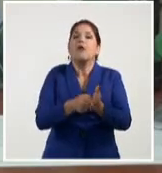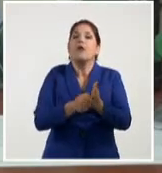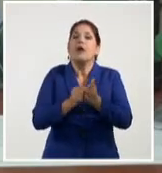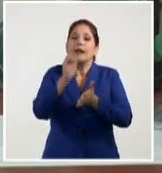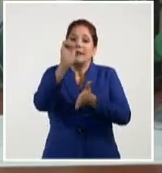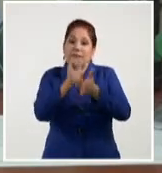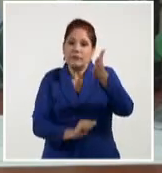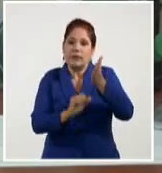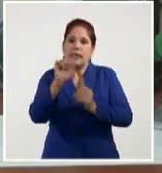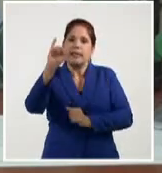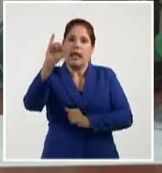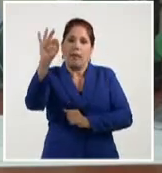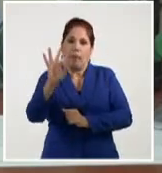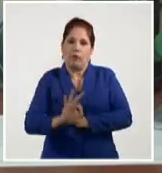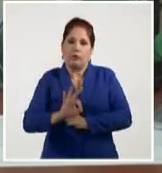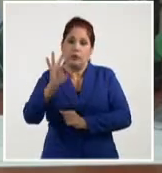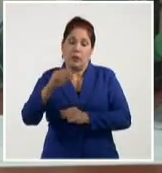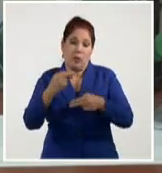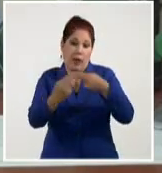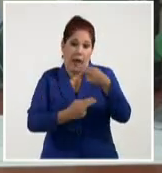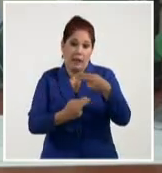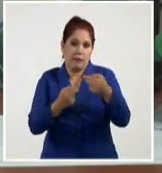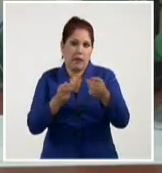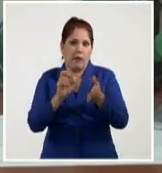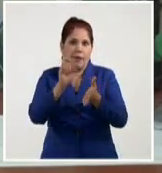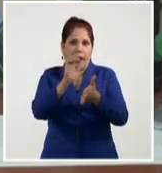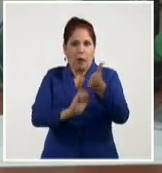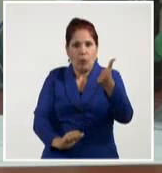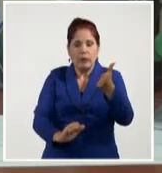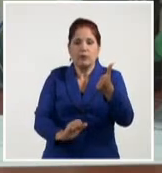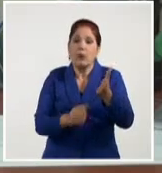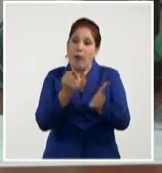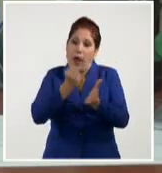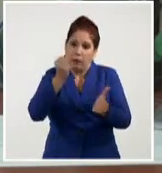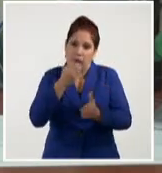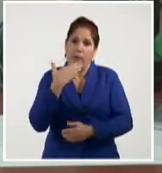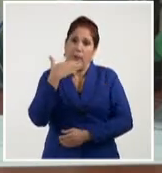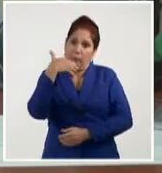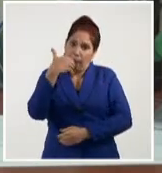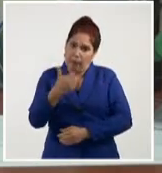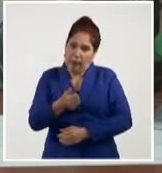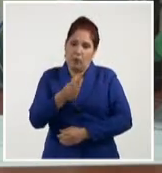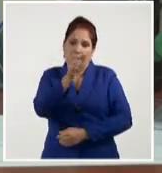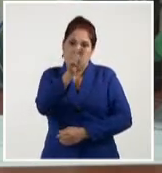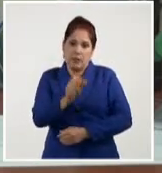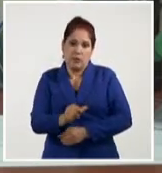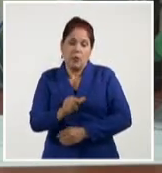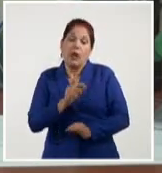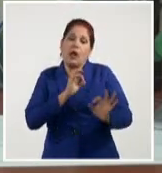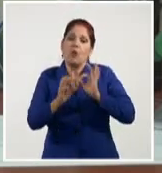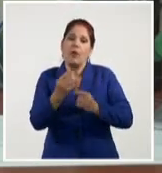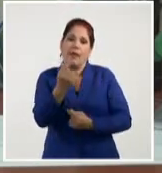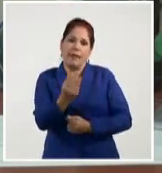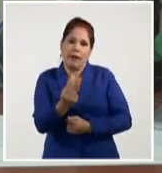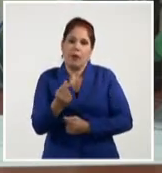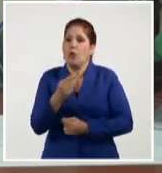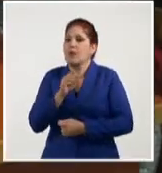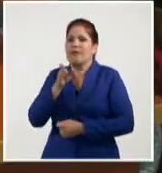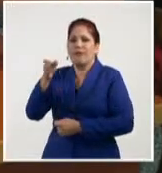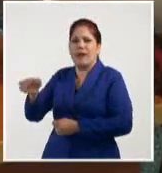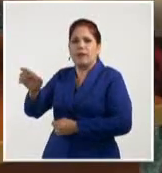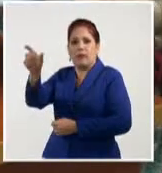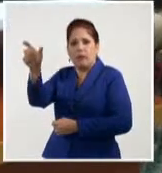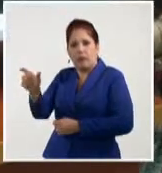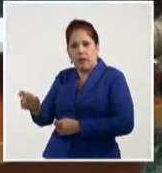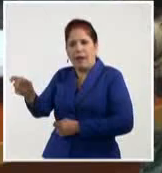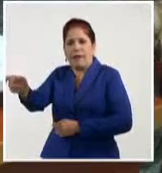% a la hora de ejecutar el mismo, o sea que es una garantía también para el cliente y pensamos que es algo positivo.